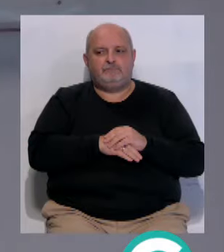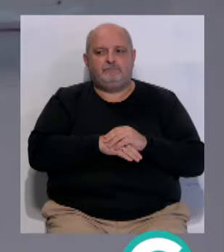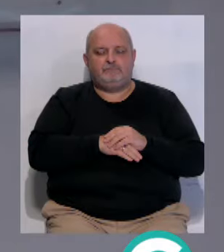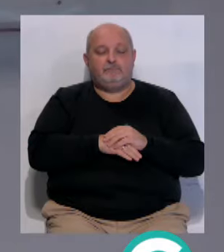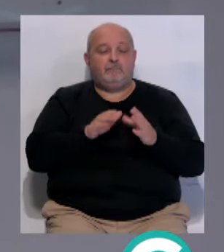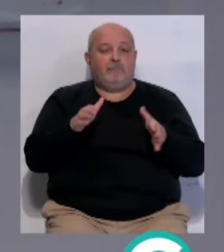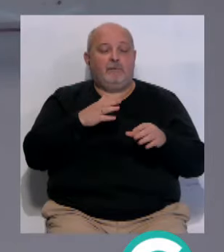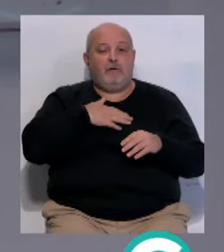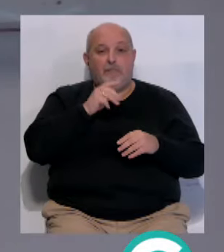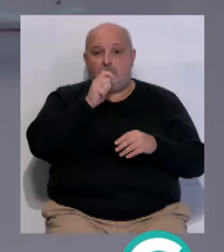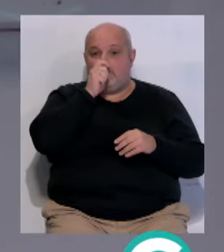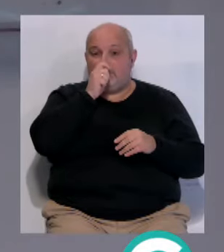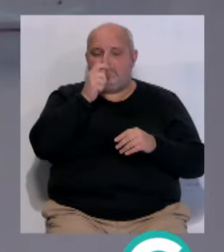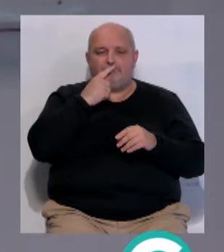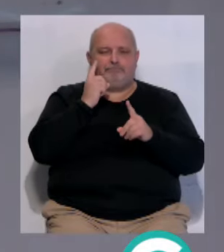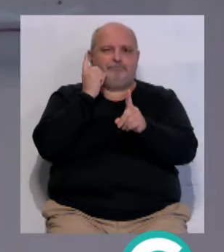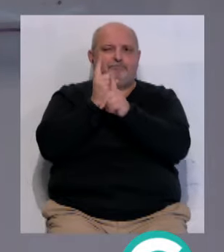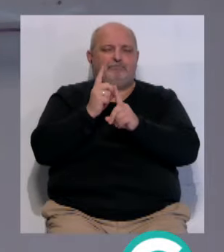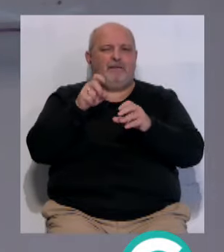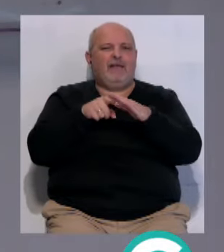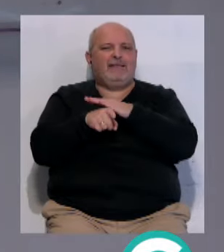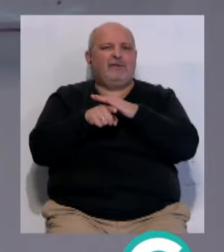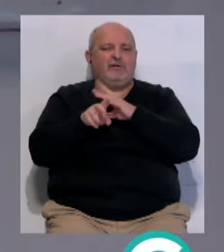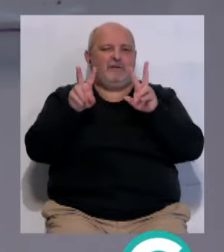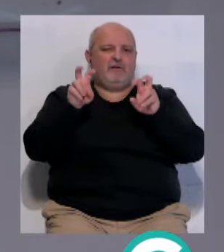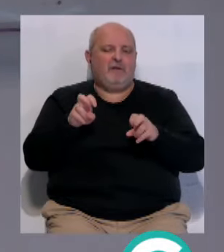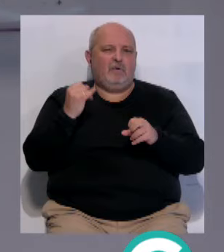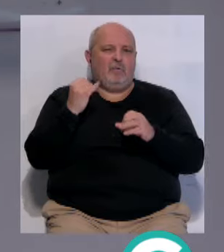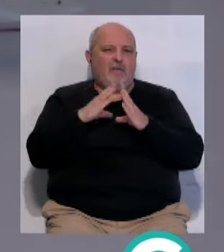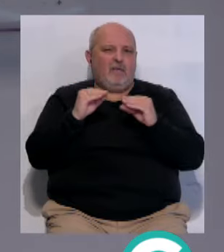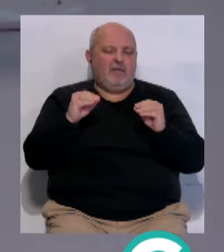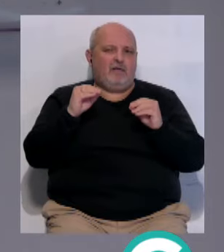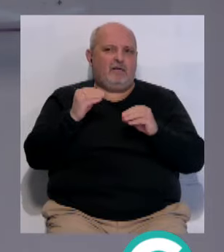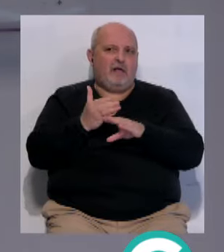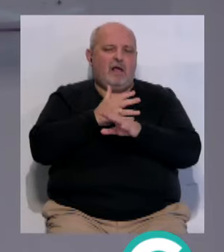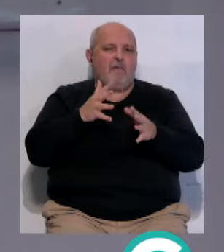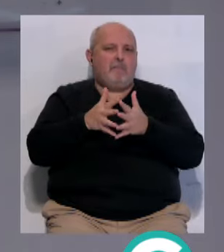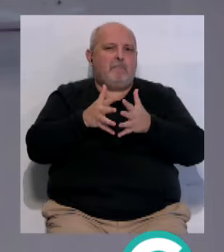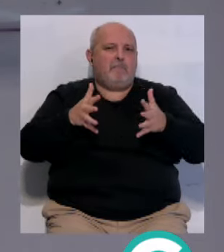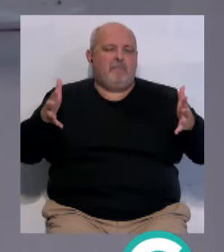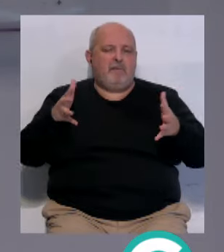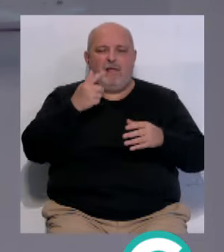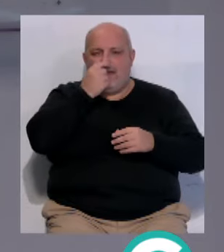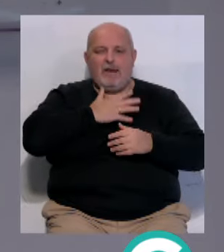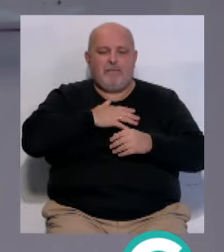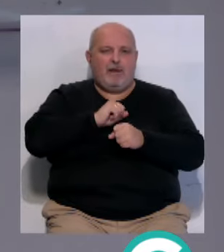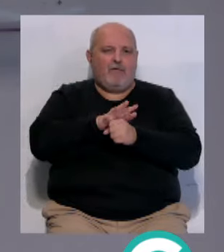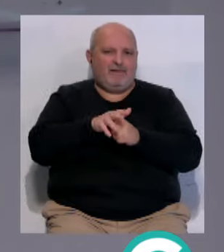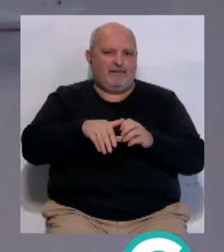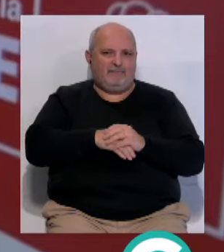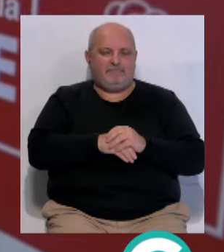Y el Partido Socialista... ...critica la gestión... ...de la Junta de Andalucía... ...ante el aumento... ...de gripe y de COVID.